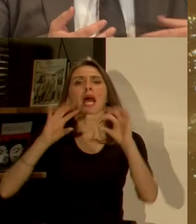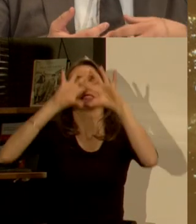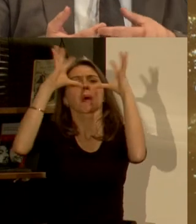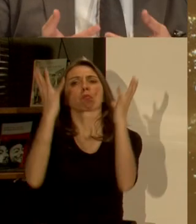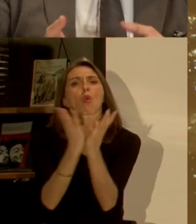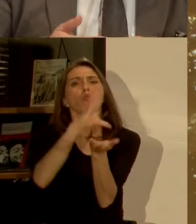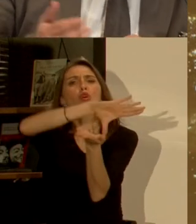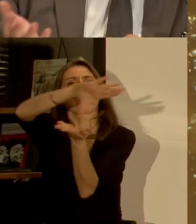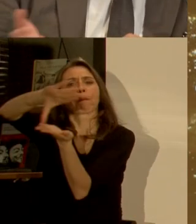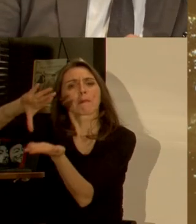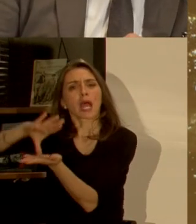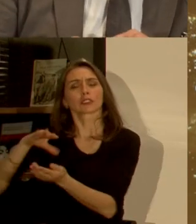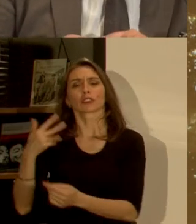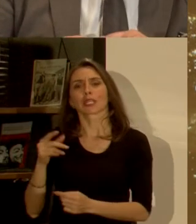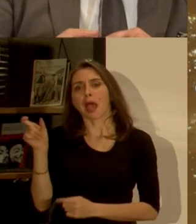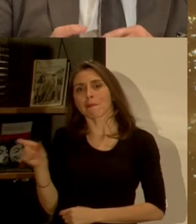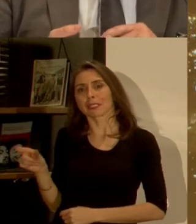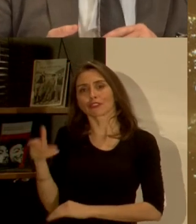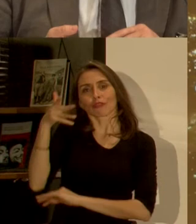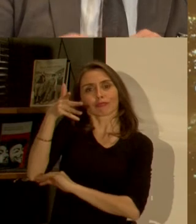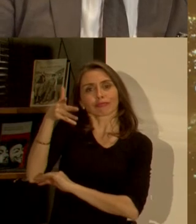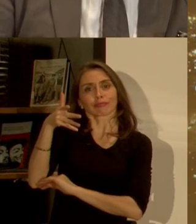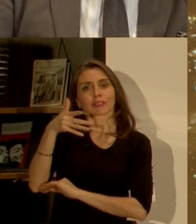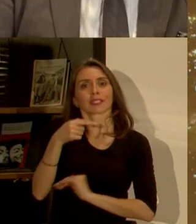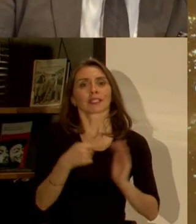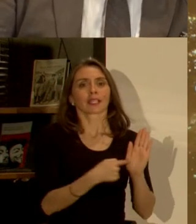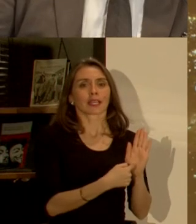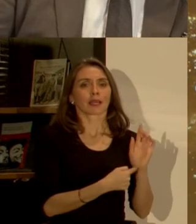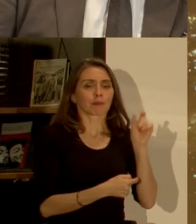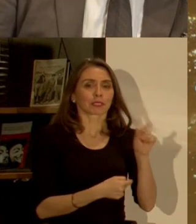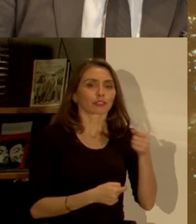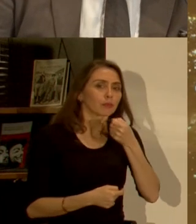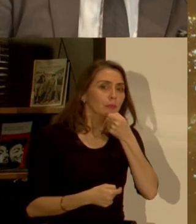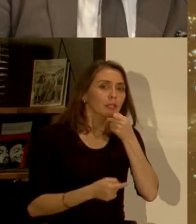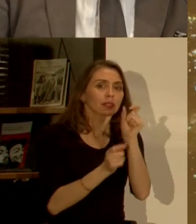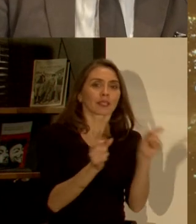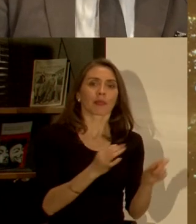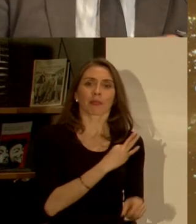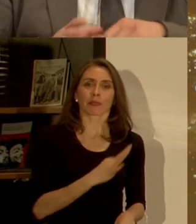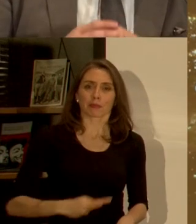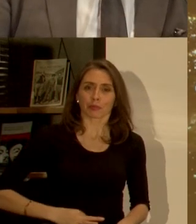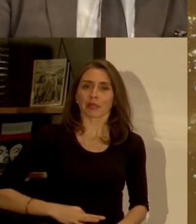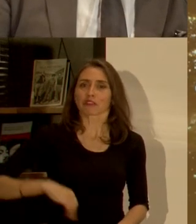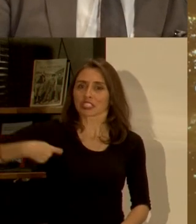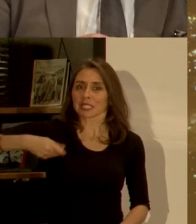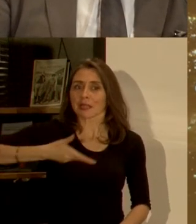ya se ha dicho tanto por los expositores como por los presentadores parlamentarios que